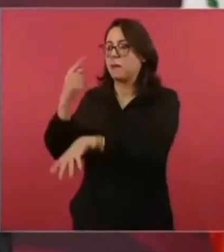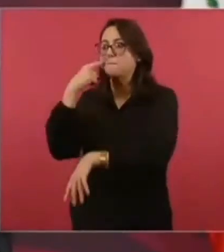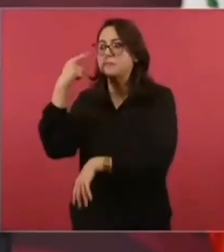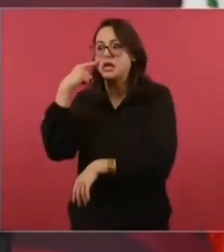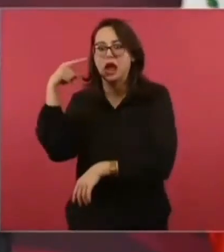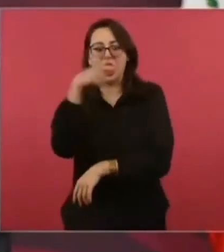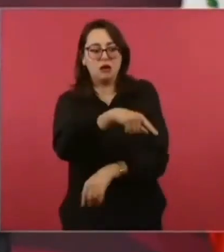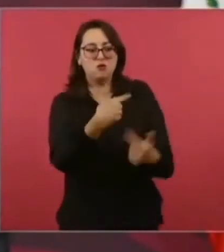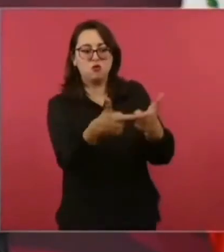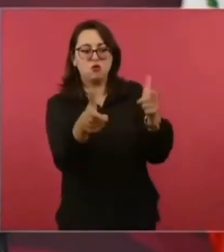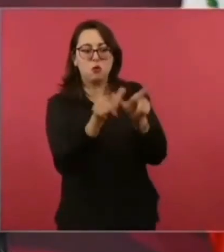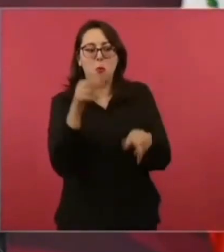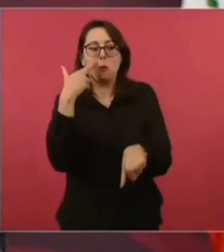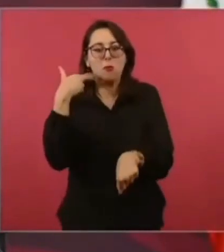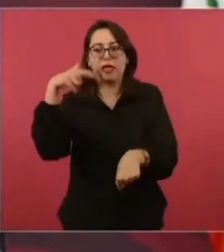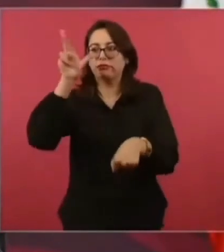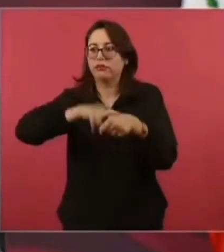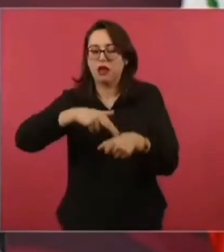rufianes